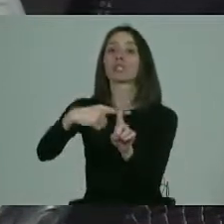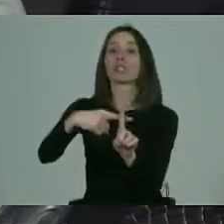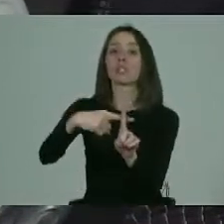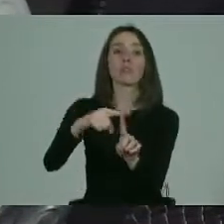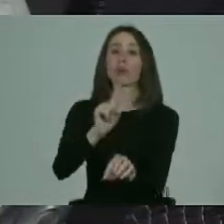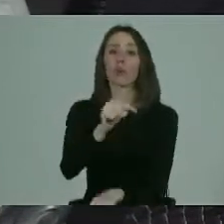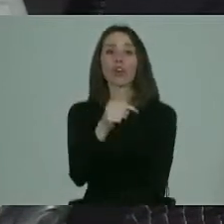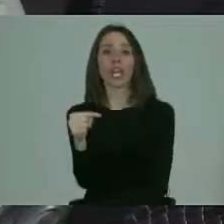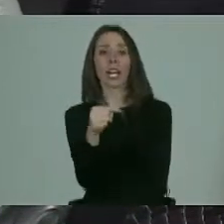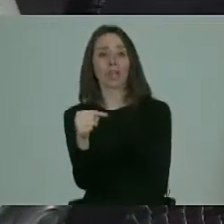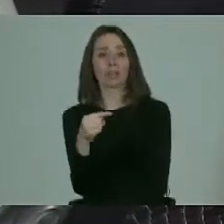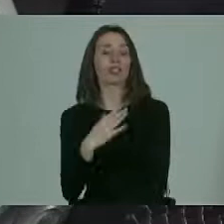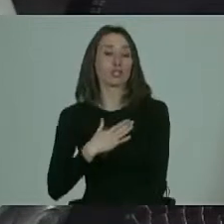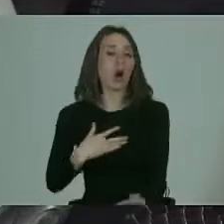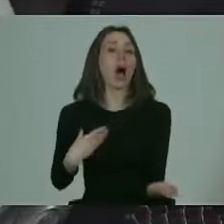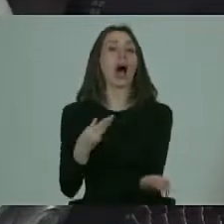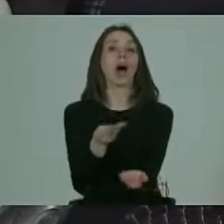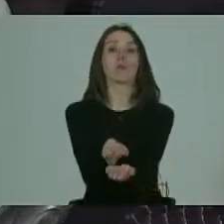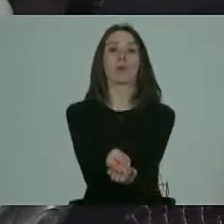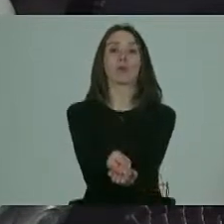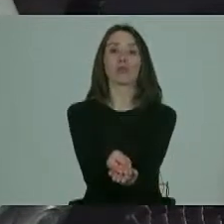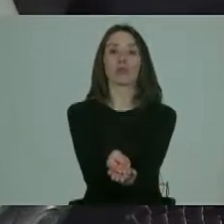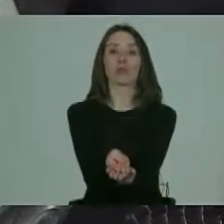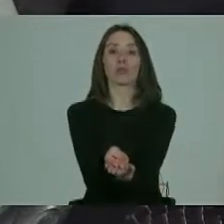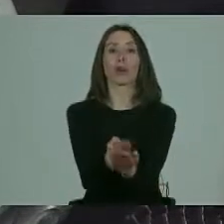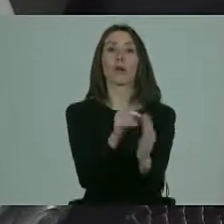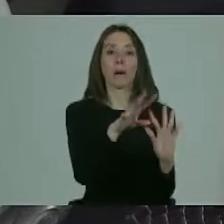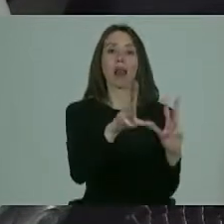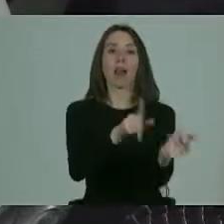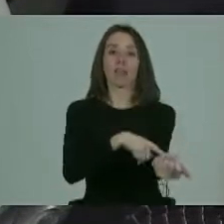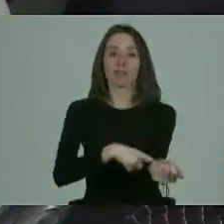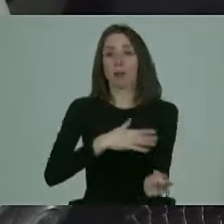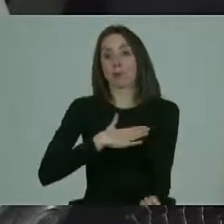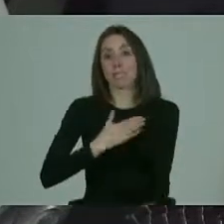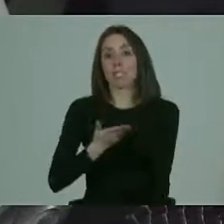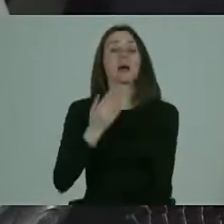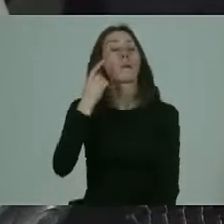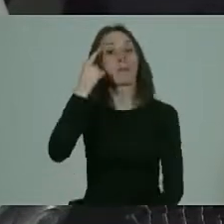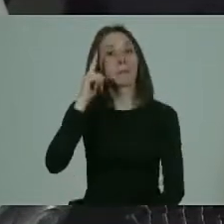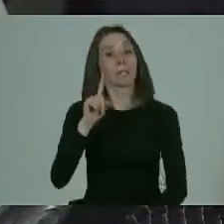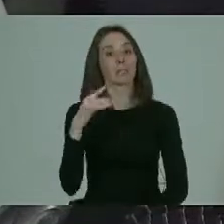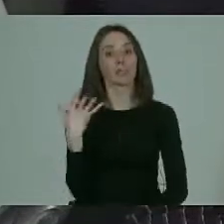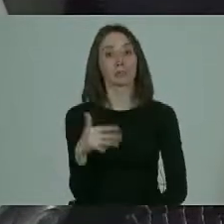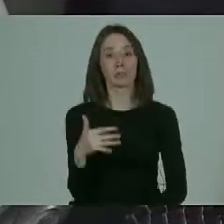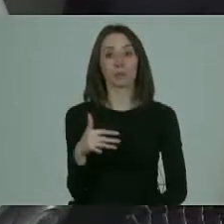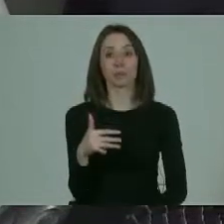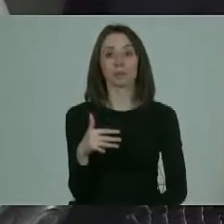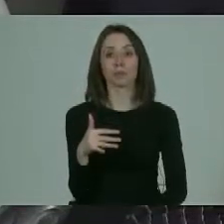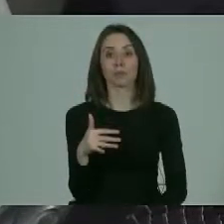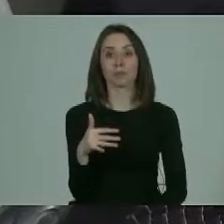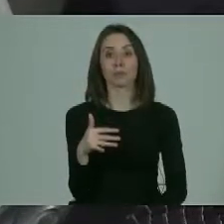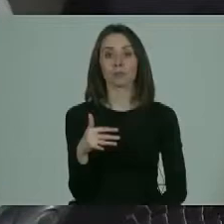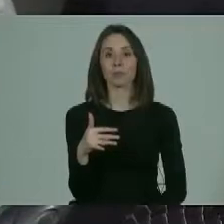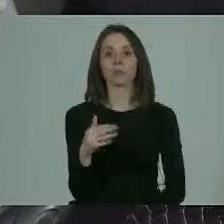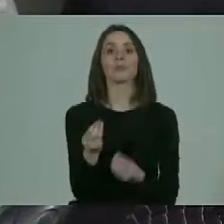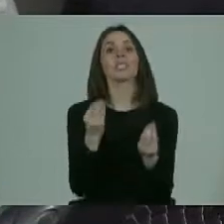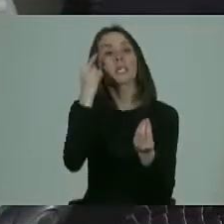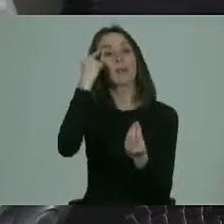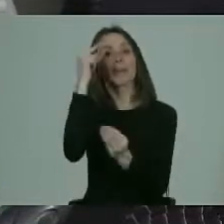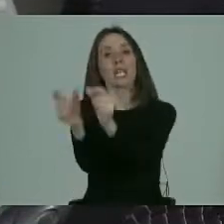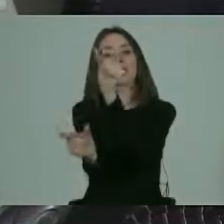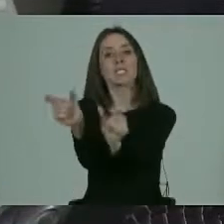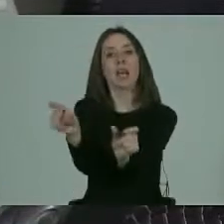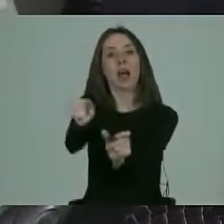negativa. Eso es lo que yo puedo aportar desde la familia. Ahora, sería importante tener qué piensan ellos.